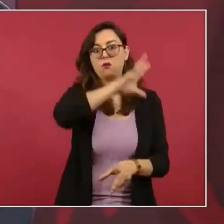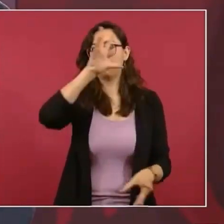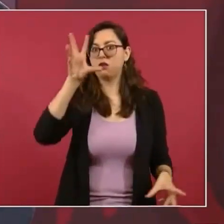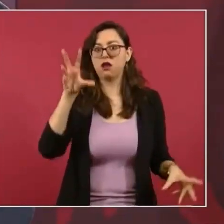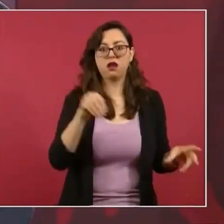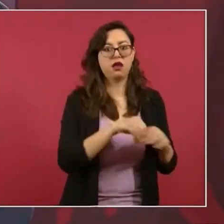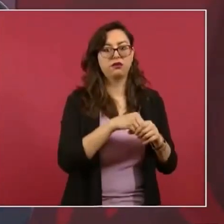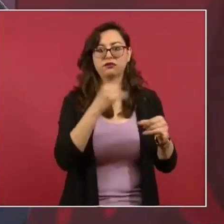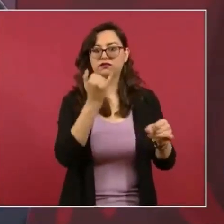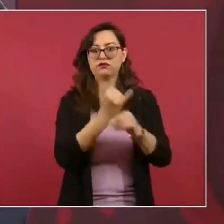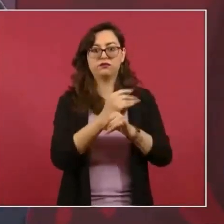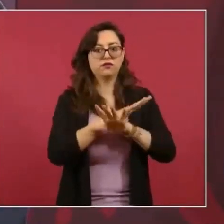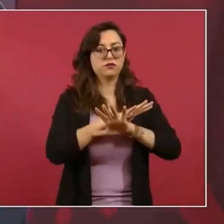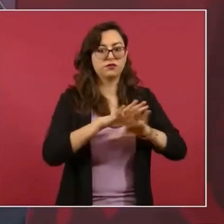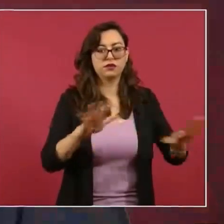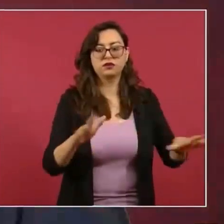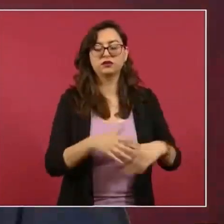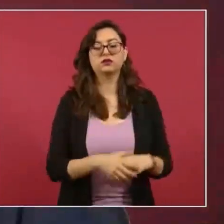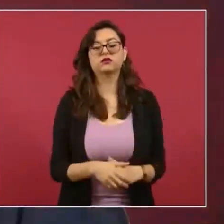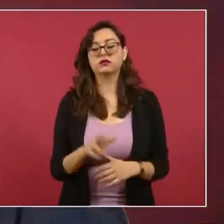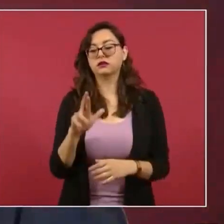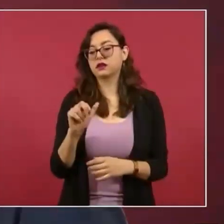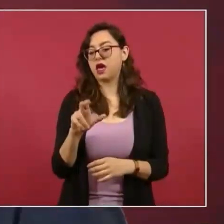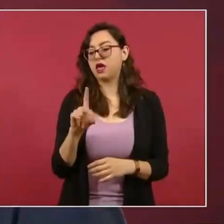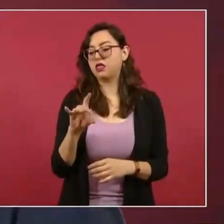y Radio Fórmula